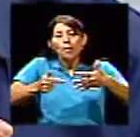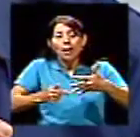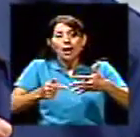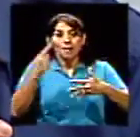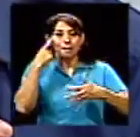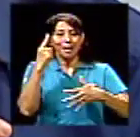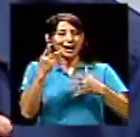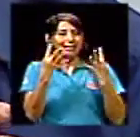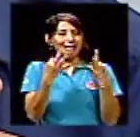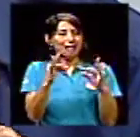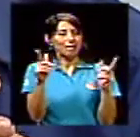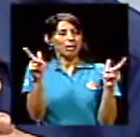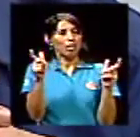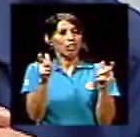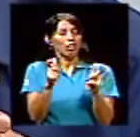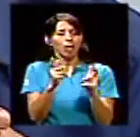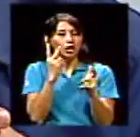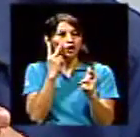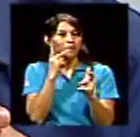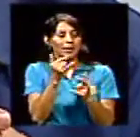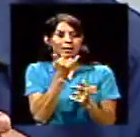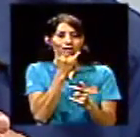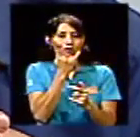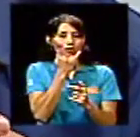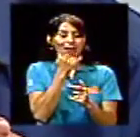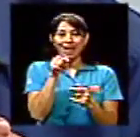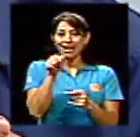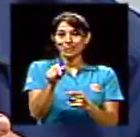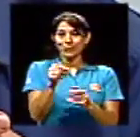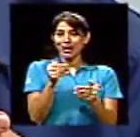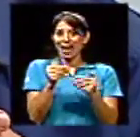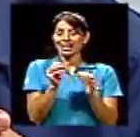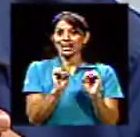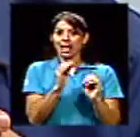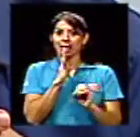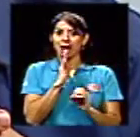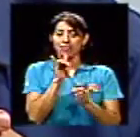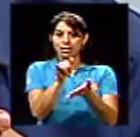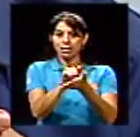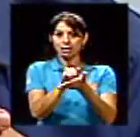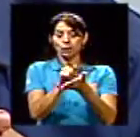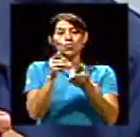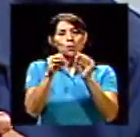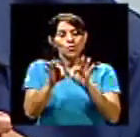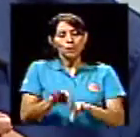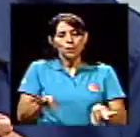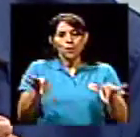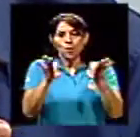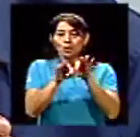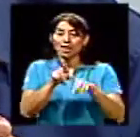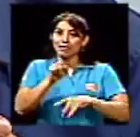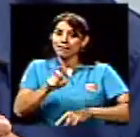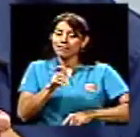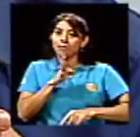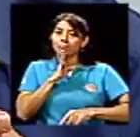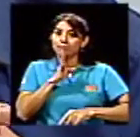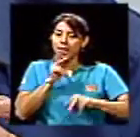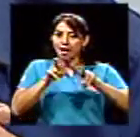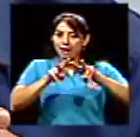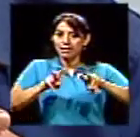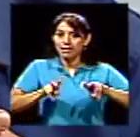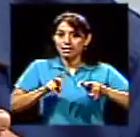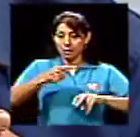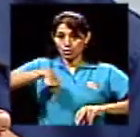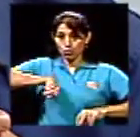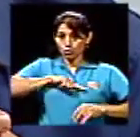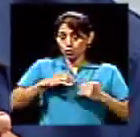Pero esa parte, casi nadie la menciona y yo creo que es importante que debería analizarse eso. Nosotros ahora en el INEC hemos